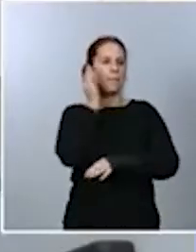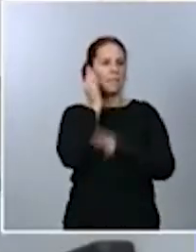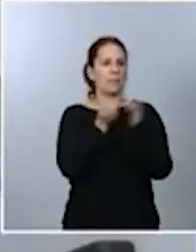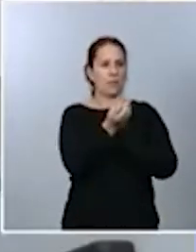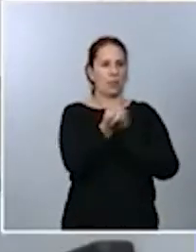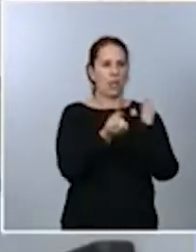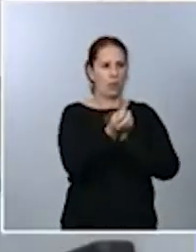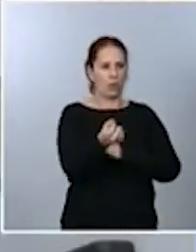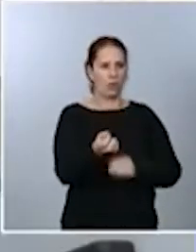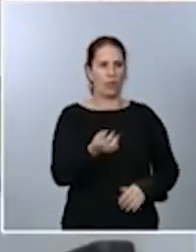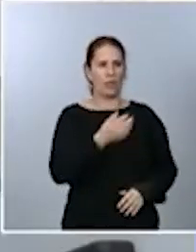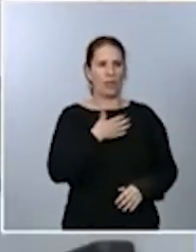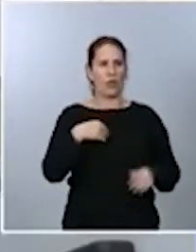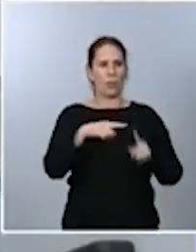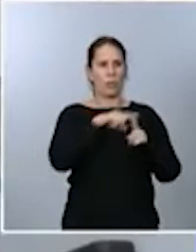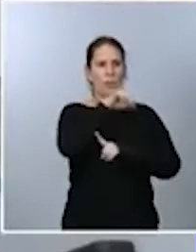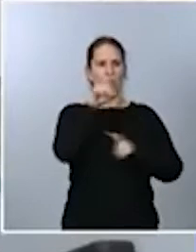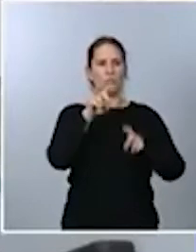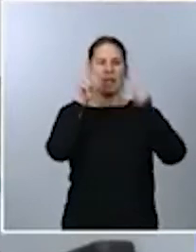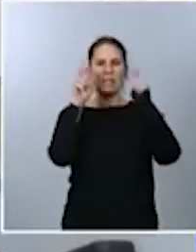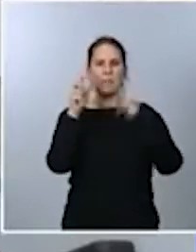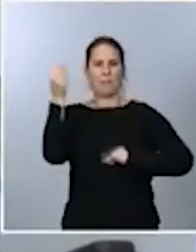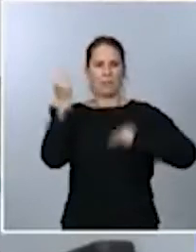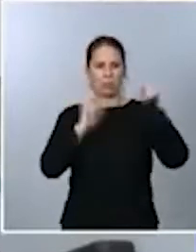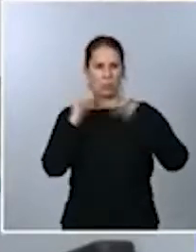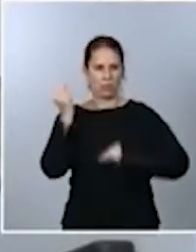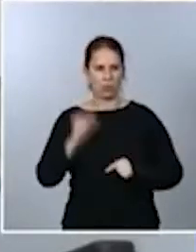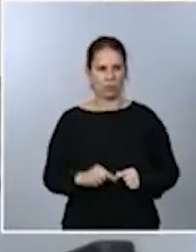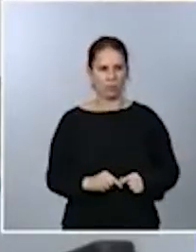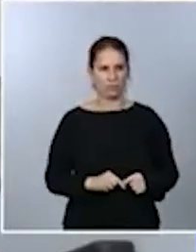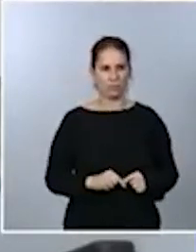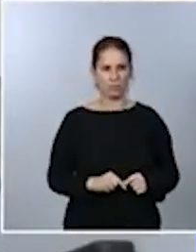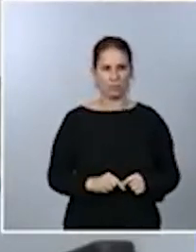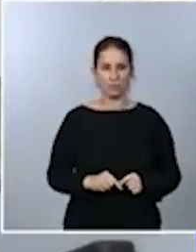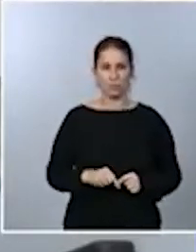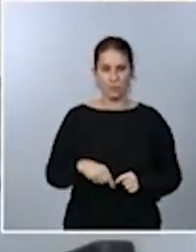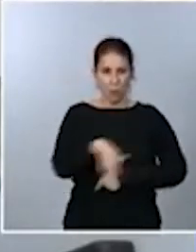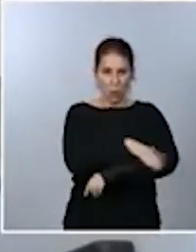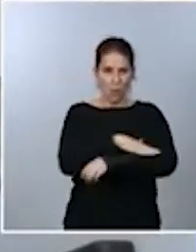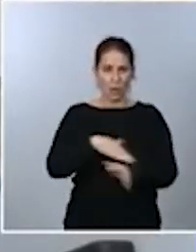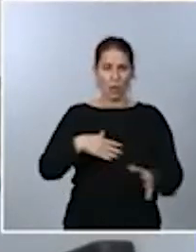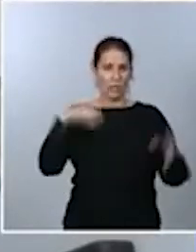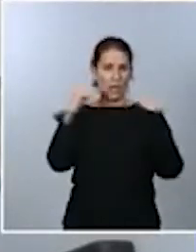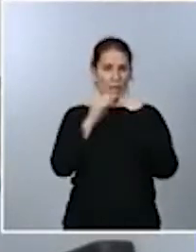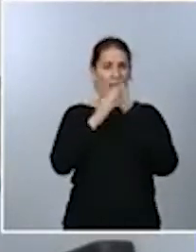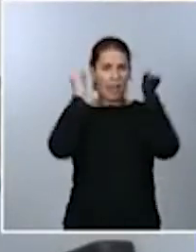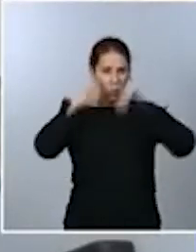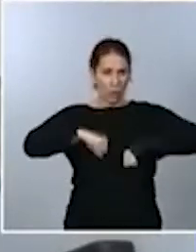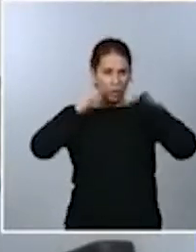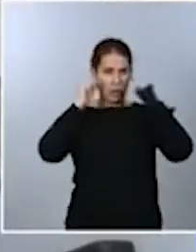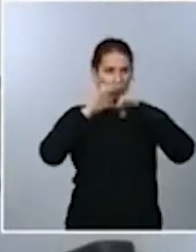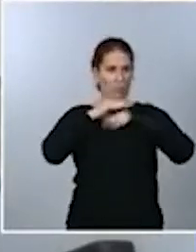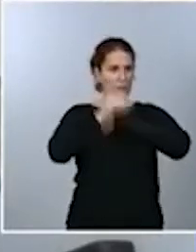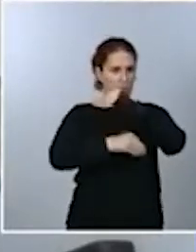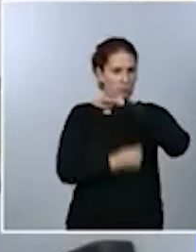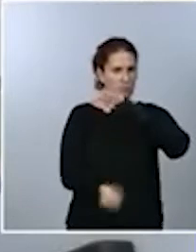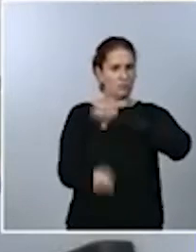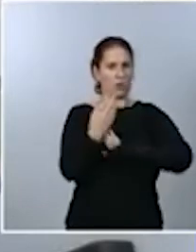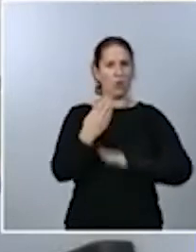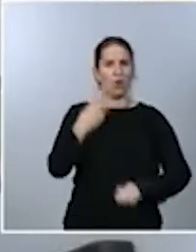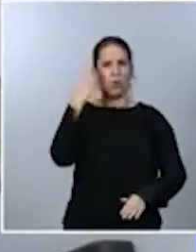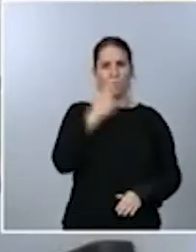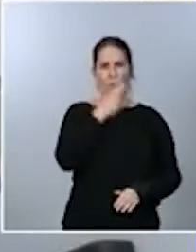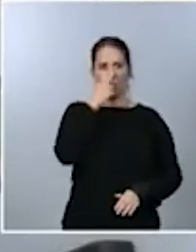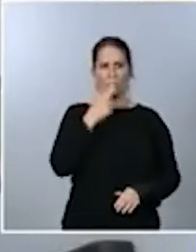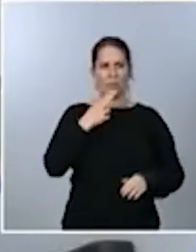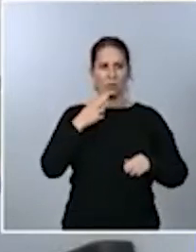los presupuestos. ¿Está de acuerdo el Gobierno con hacer este compromiso de la reforma de controlar los